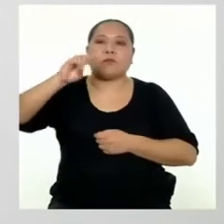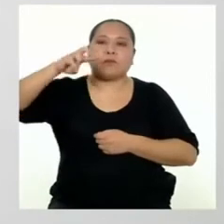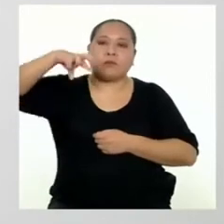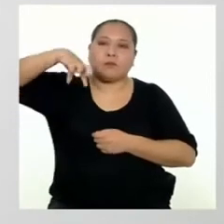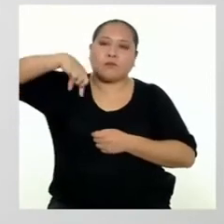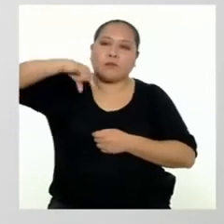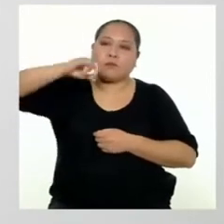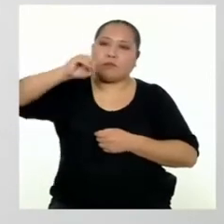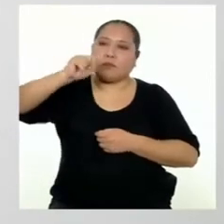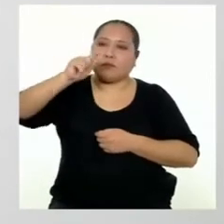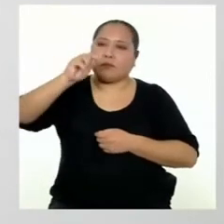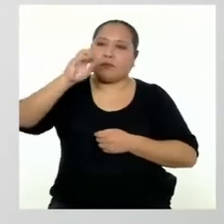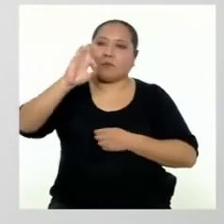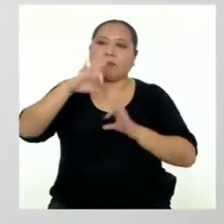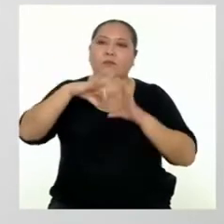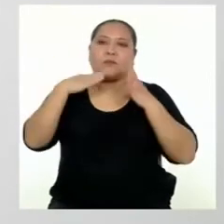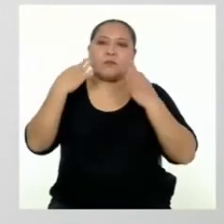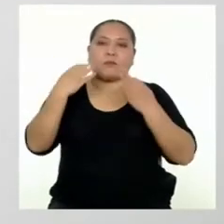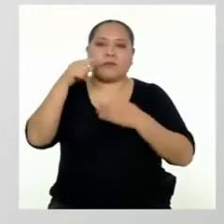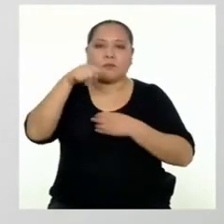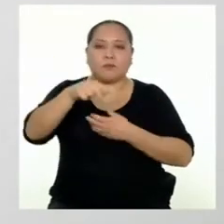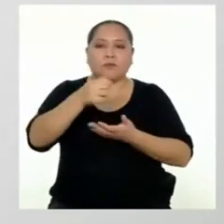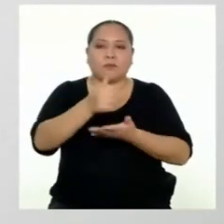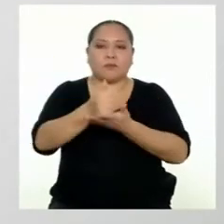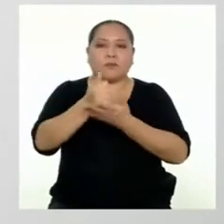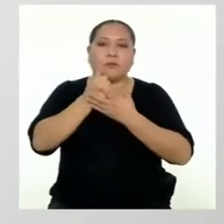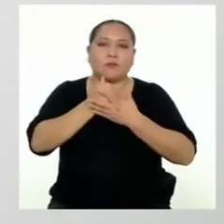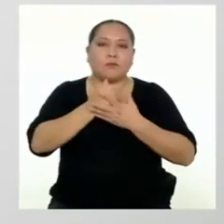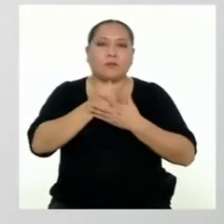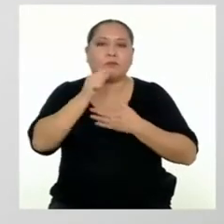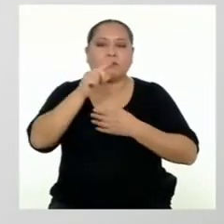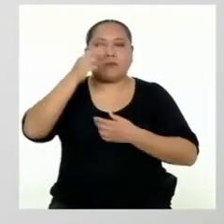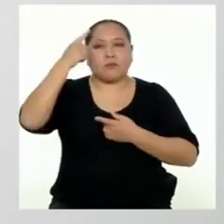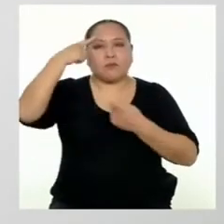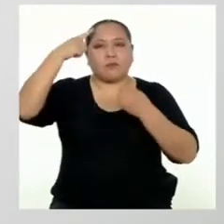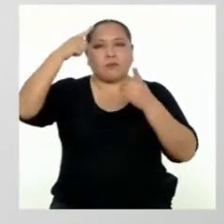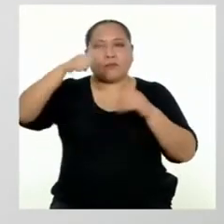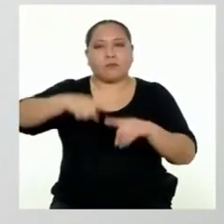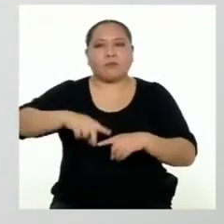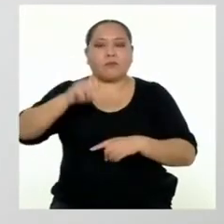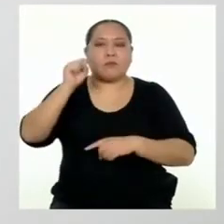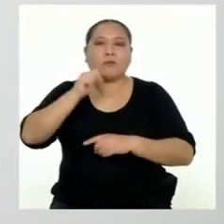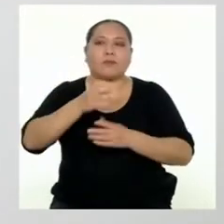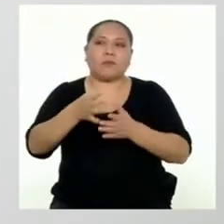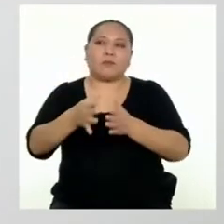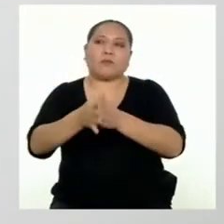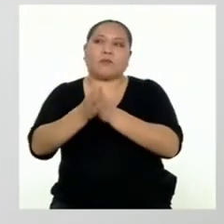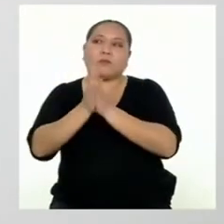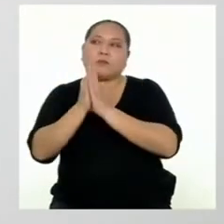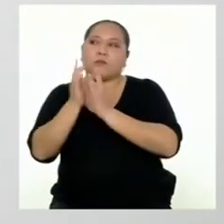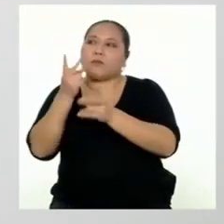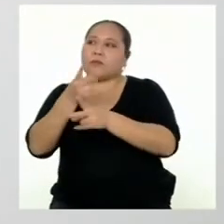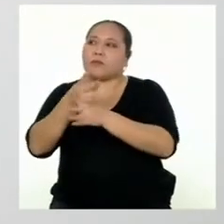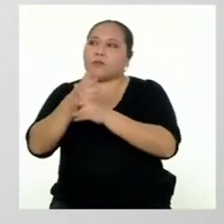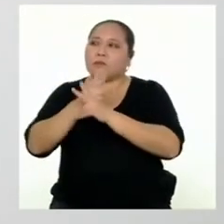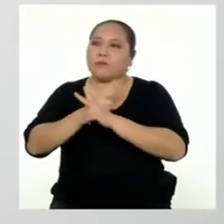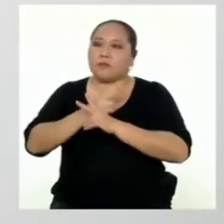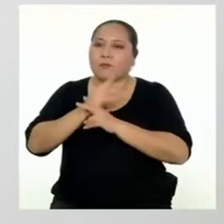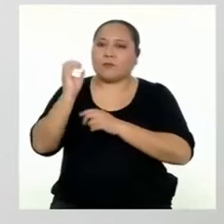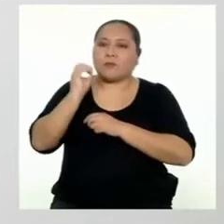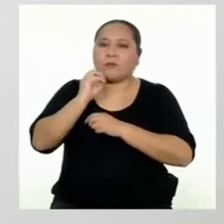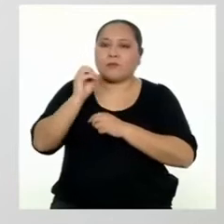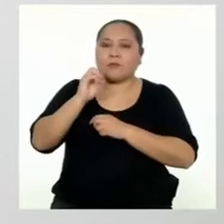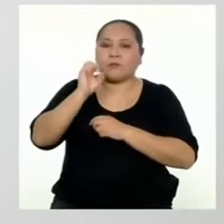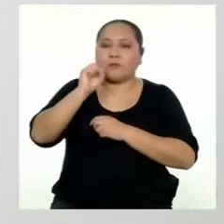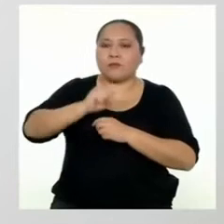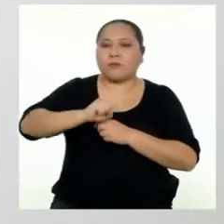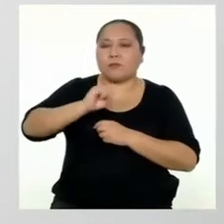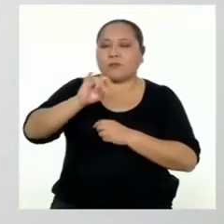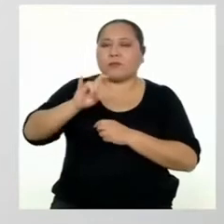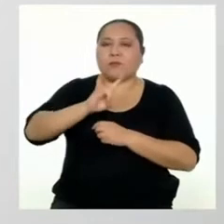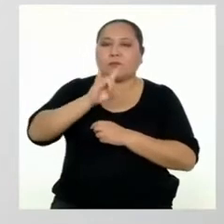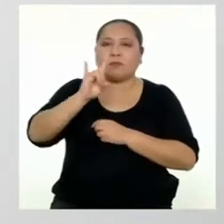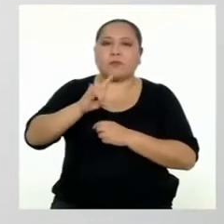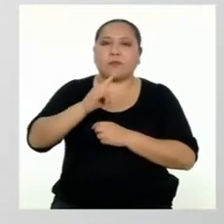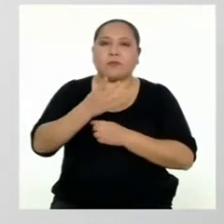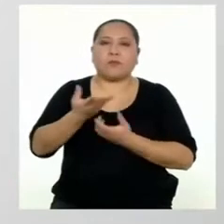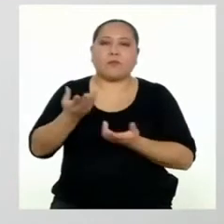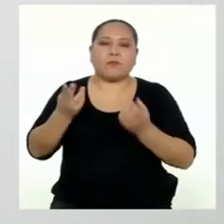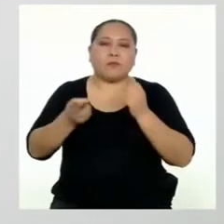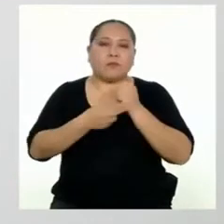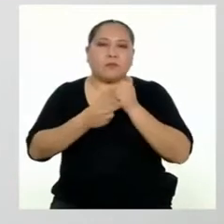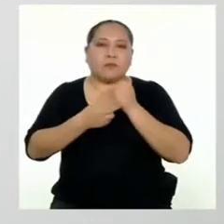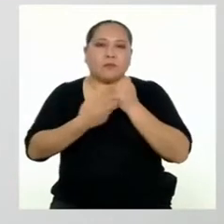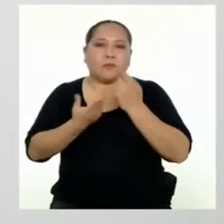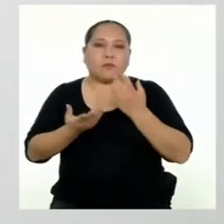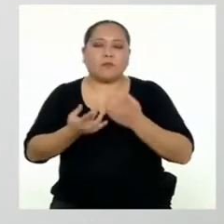Esta herramienta nos servirá para decidir si vamos a pedir un préstamo o si usaremos nuestros